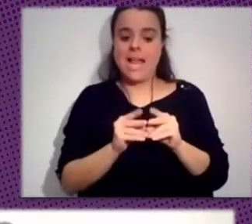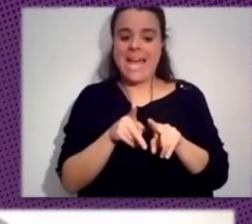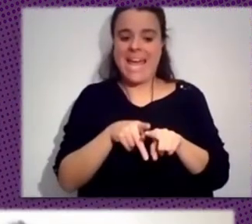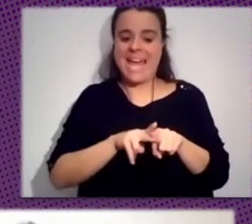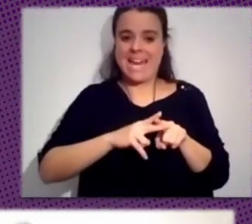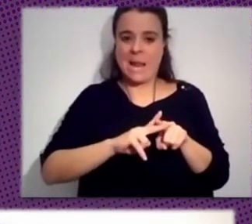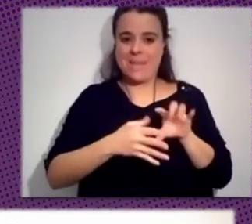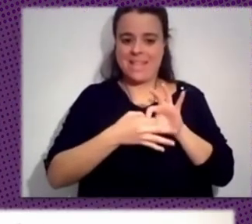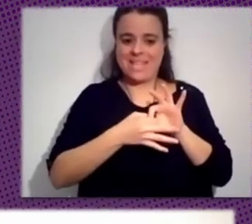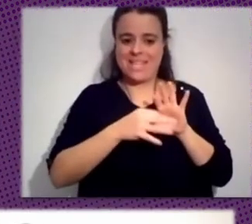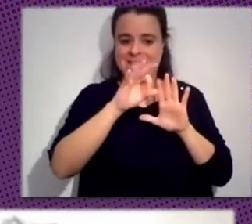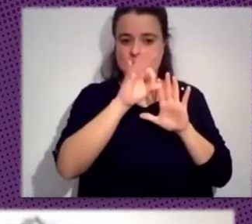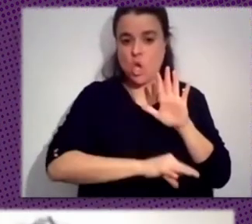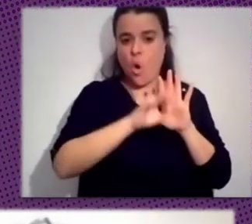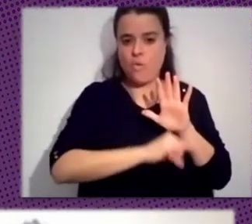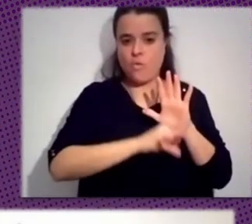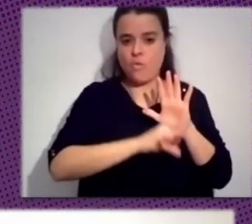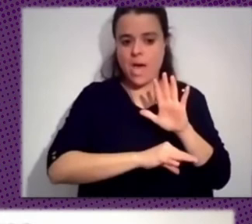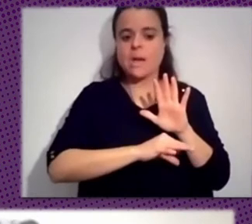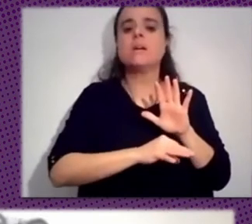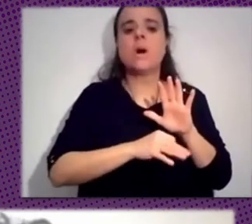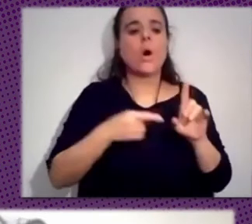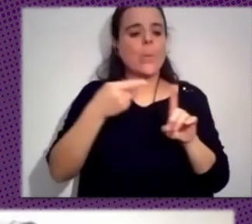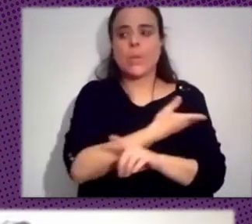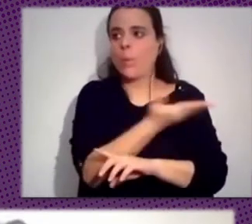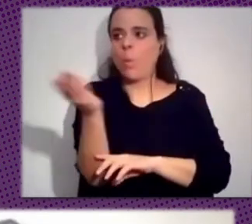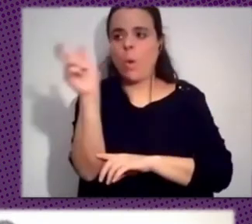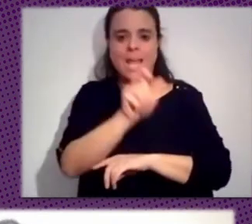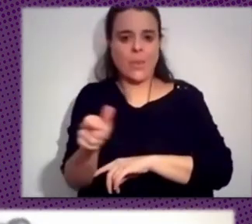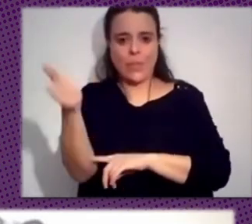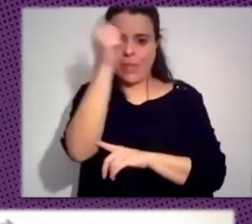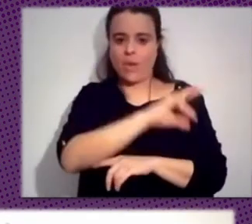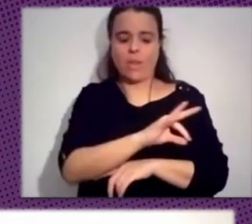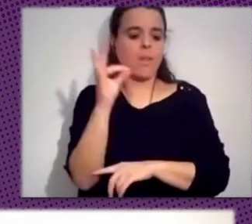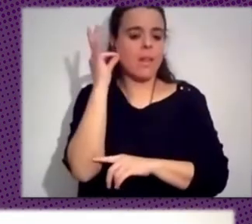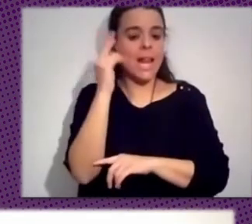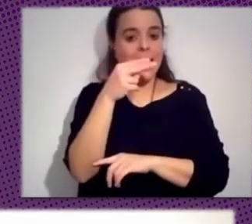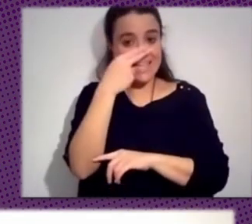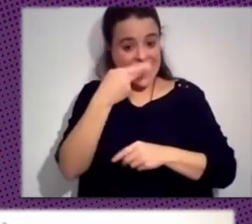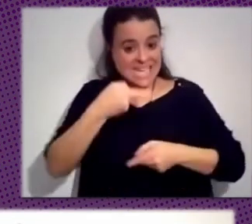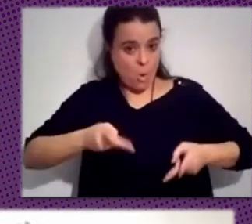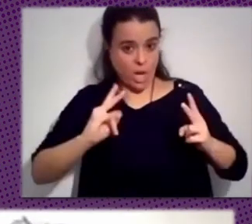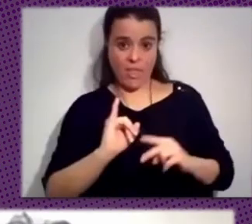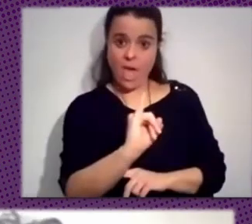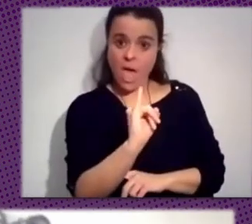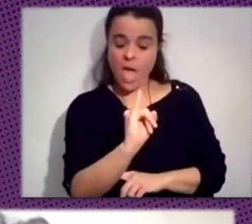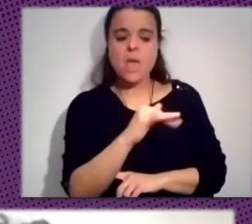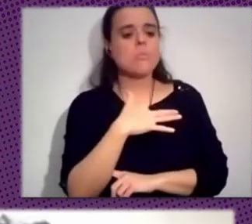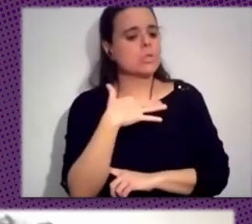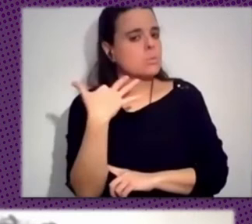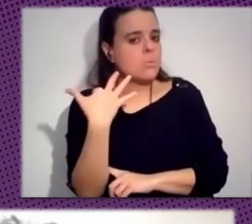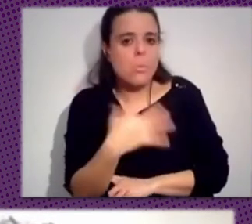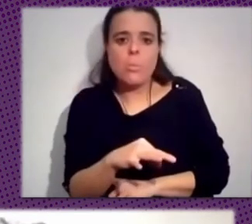ciencia ciudadana, para que también cualquier ciudadana y ciudadano interesado en la democracia pues pueda hacernos llegar sus